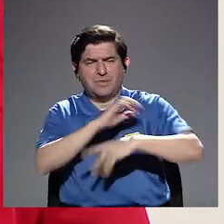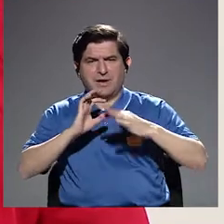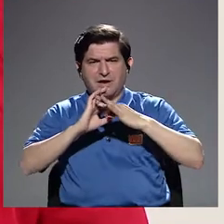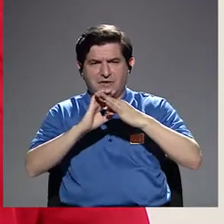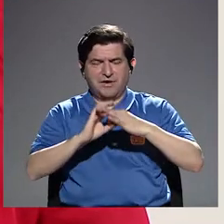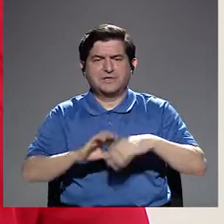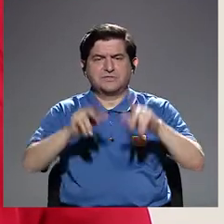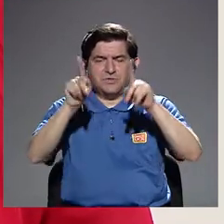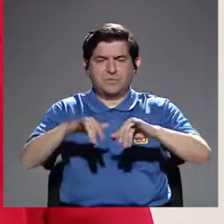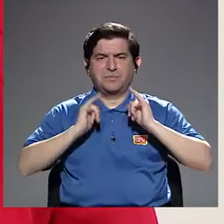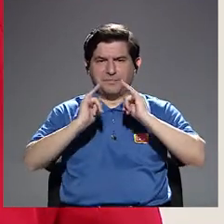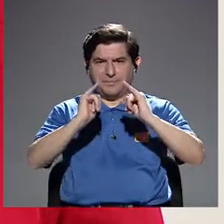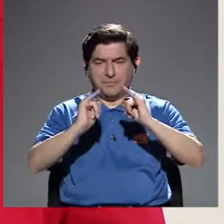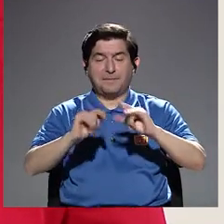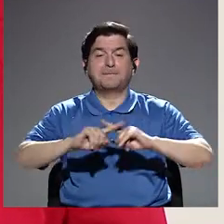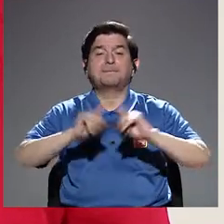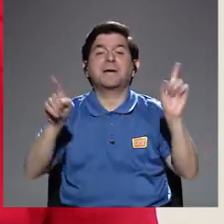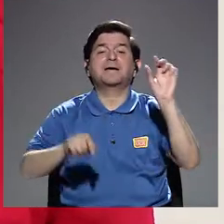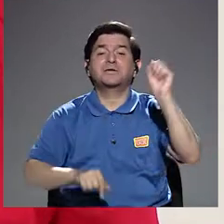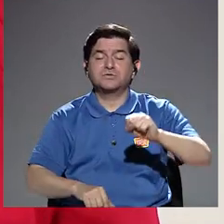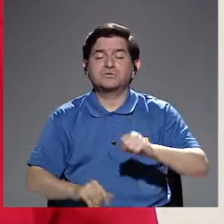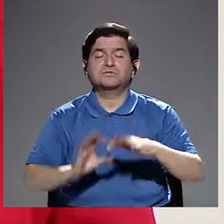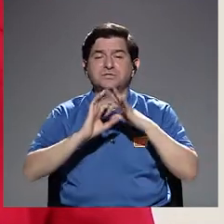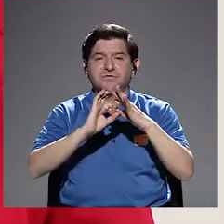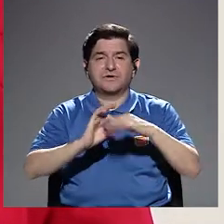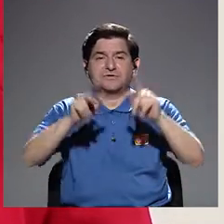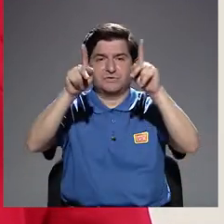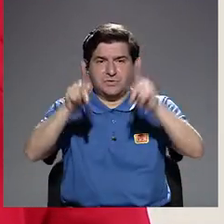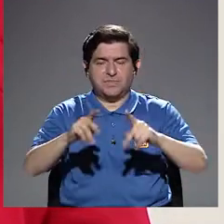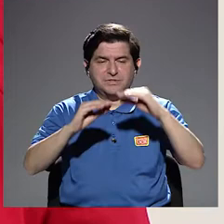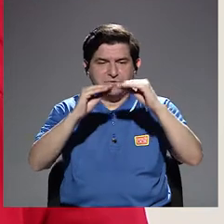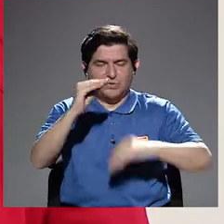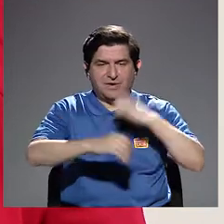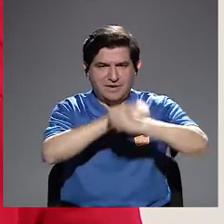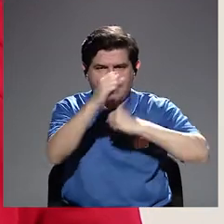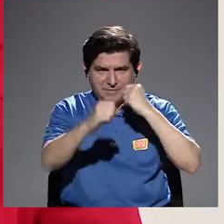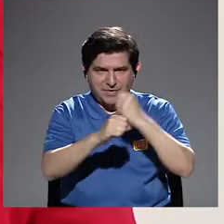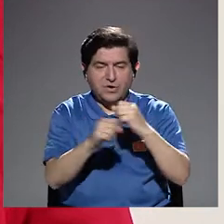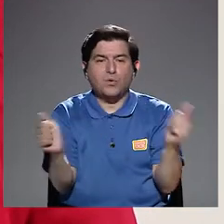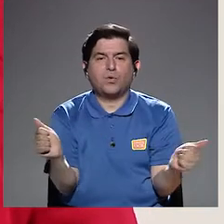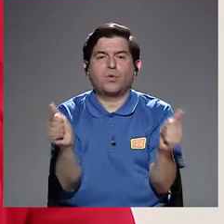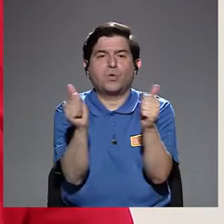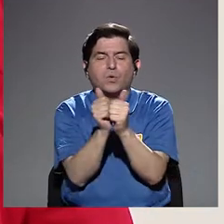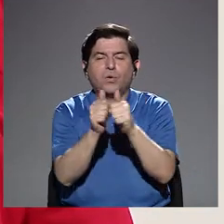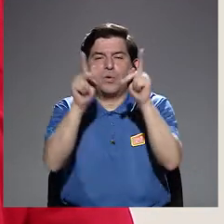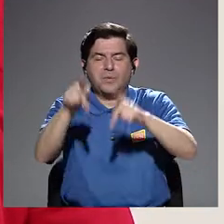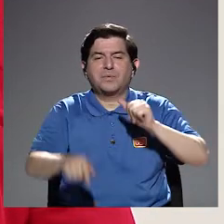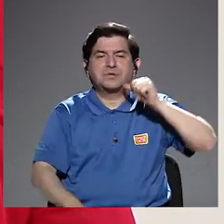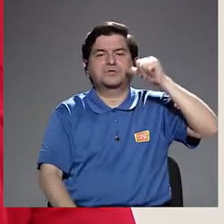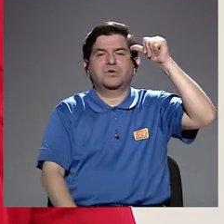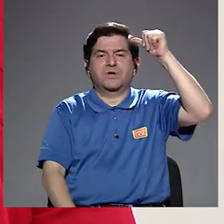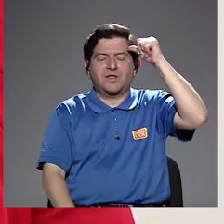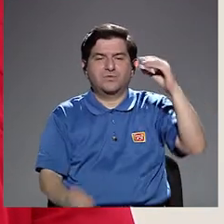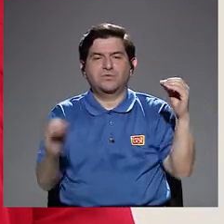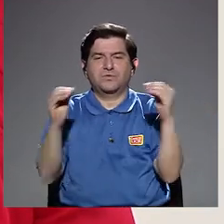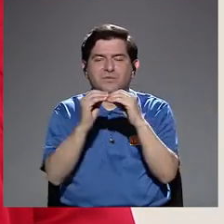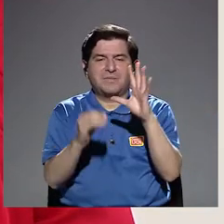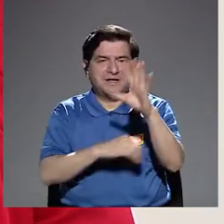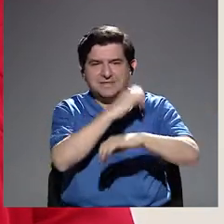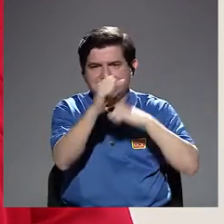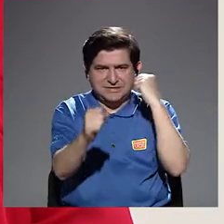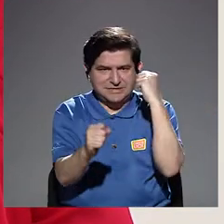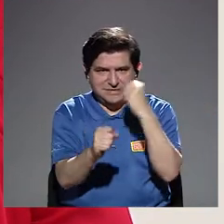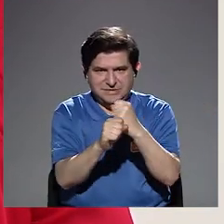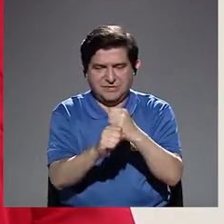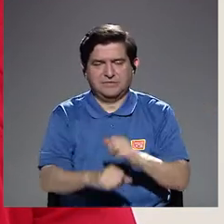la relación entre pares, sino la relación de una persona menor de edad con un Un adulto de más de 5